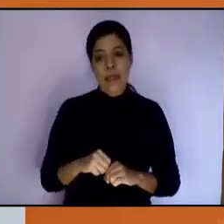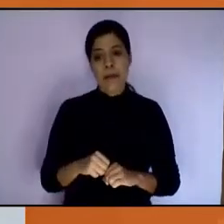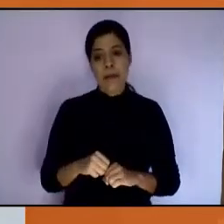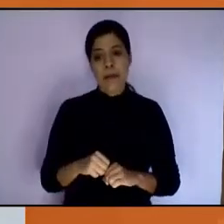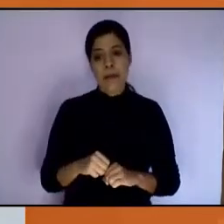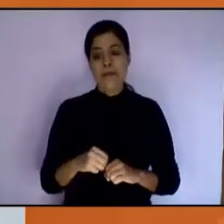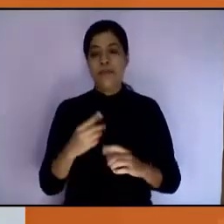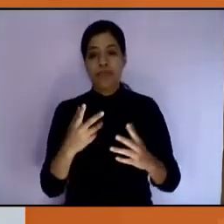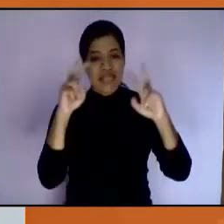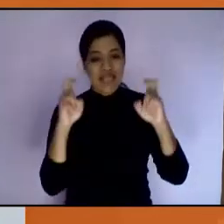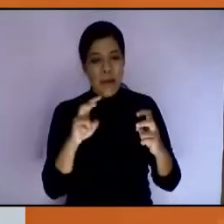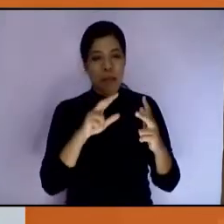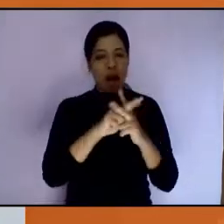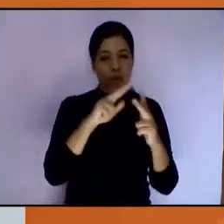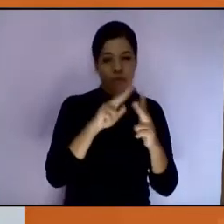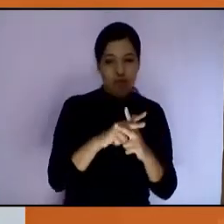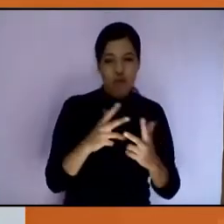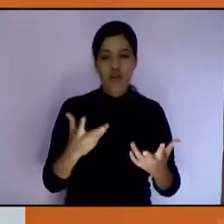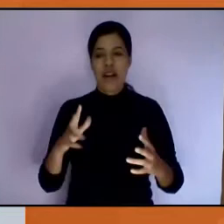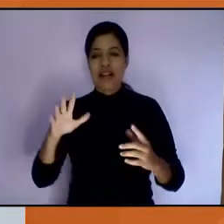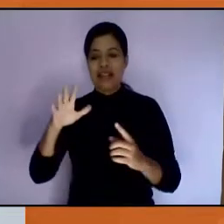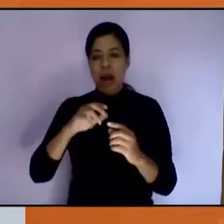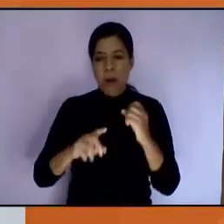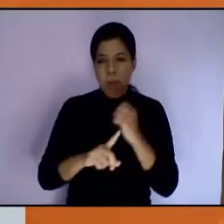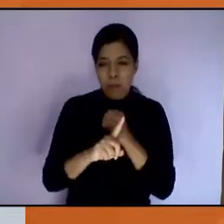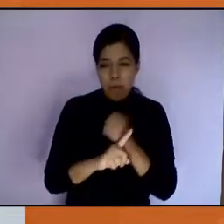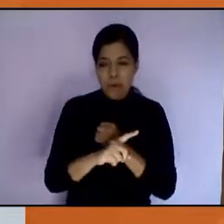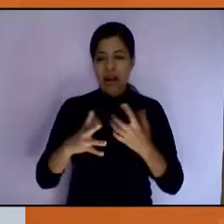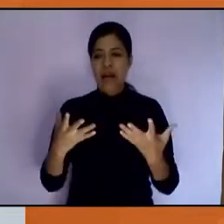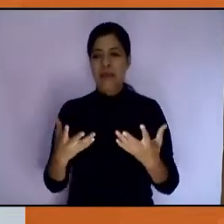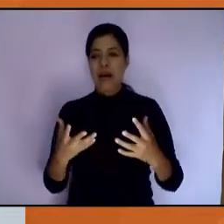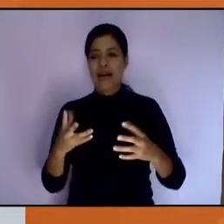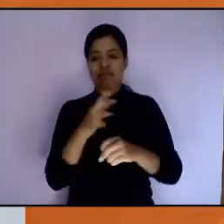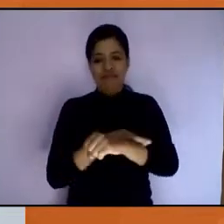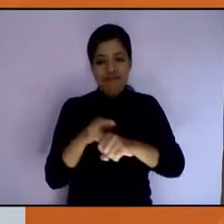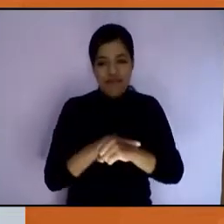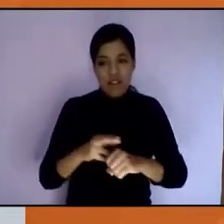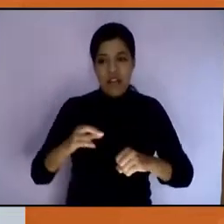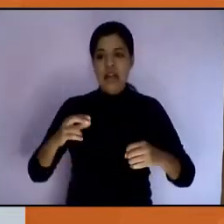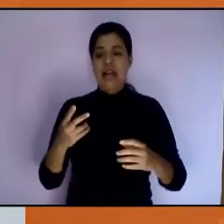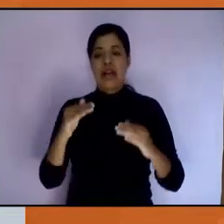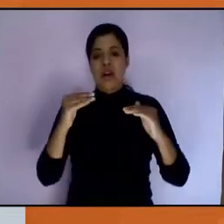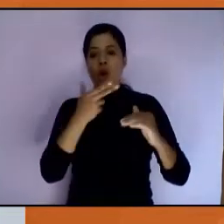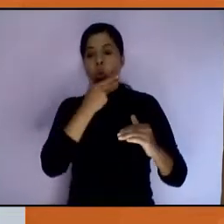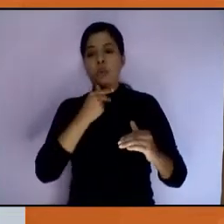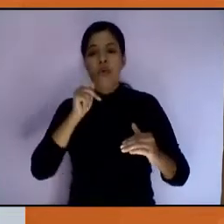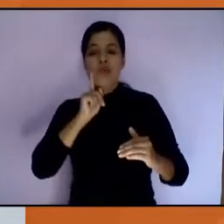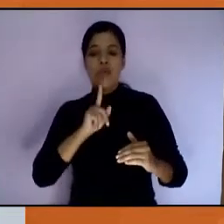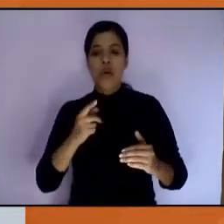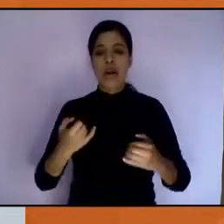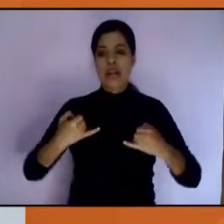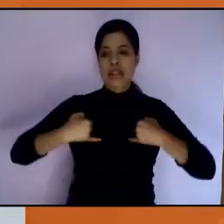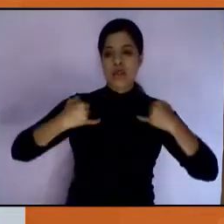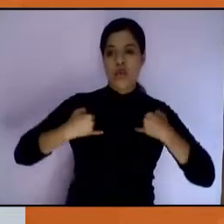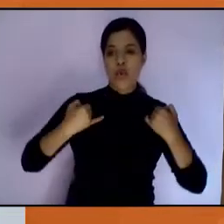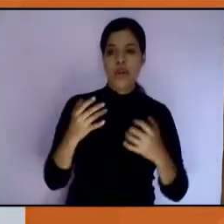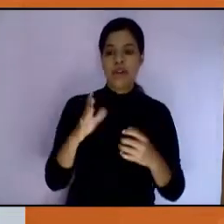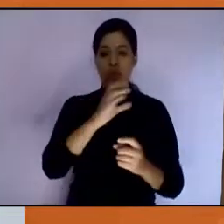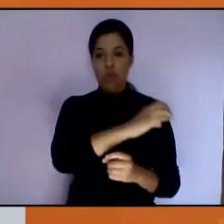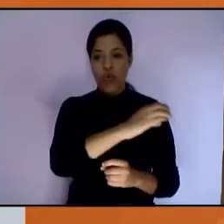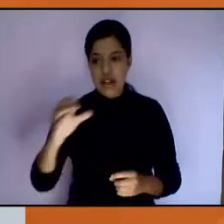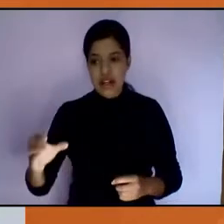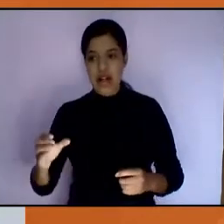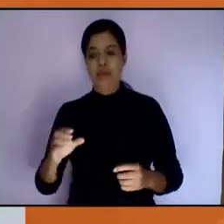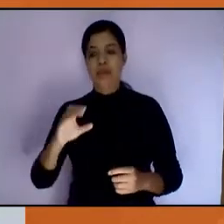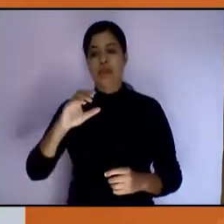violencia y gestión del territorio, crisis y reconfiguración, género y juventud campesina, entre otras. Gracias mi querida doctora